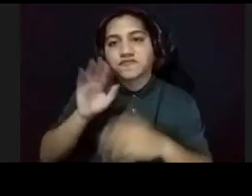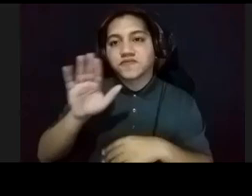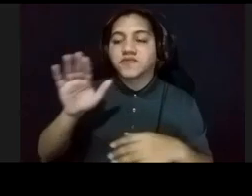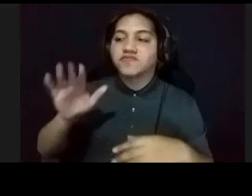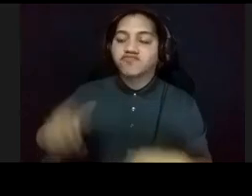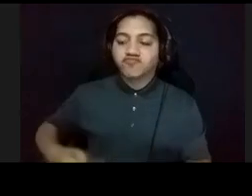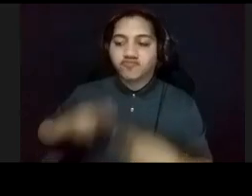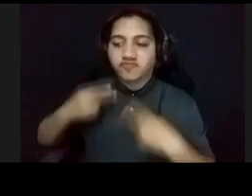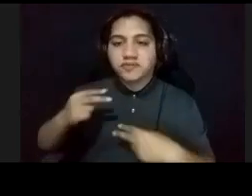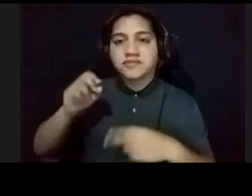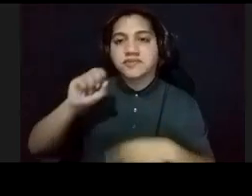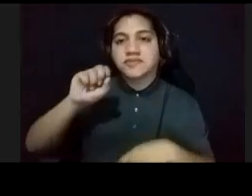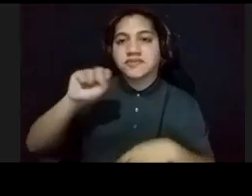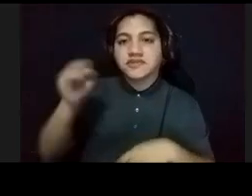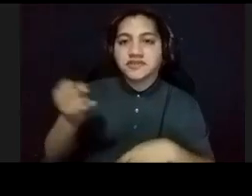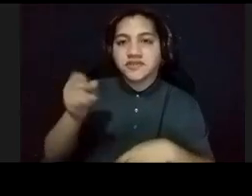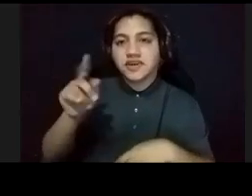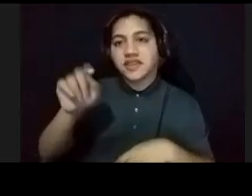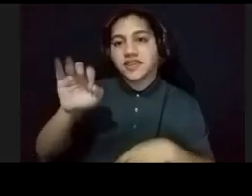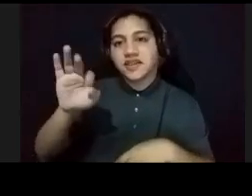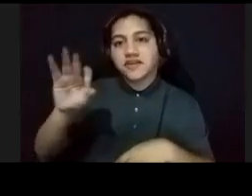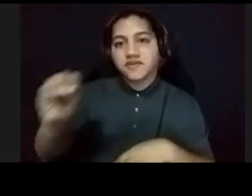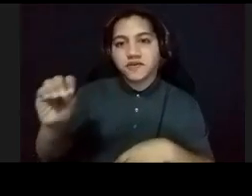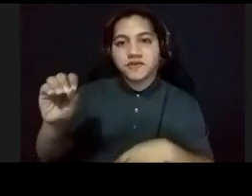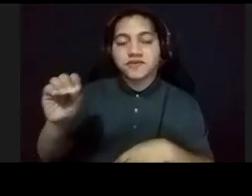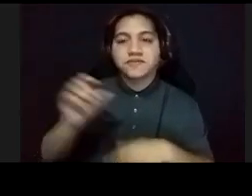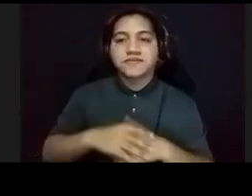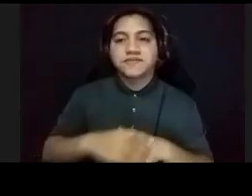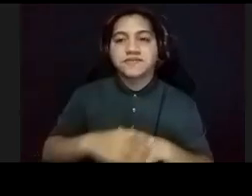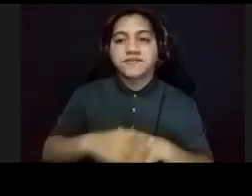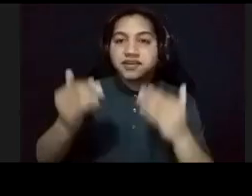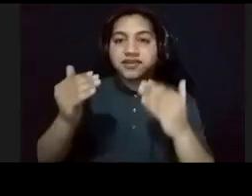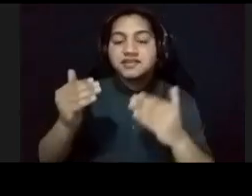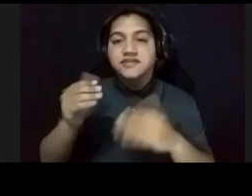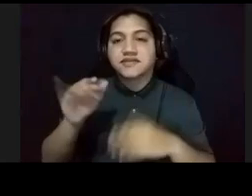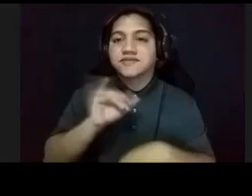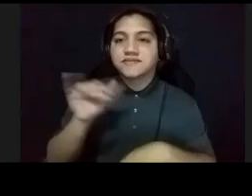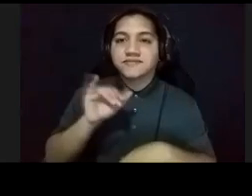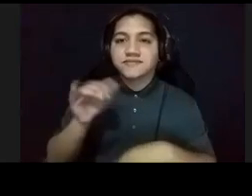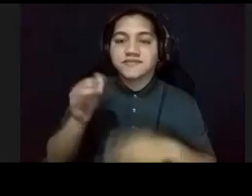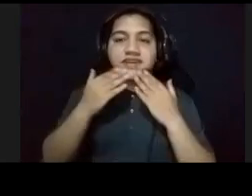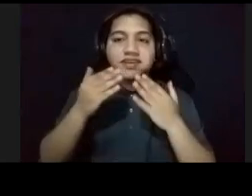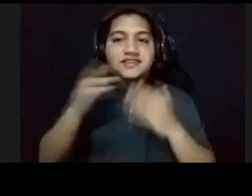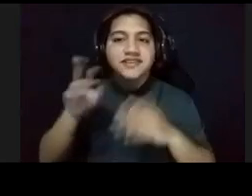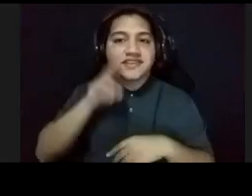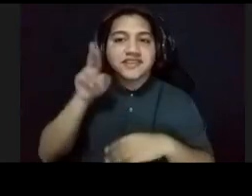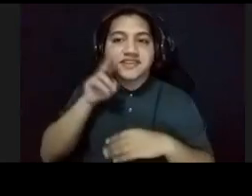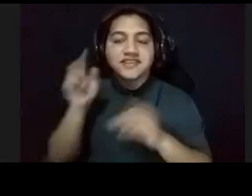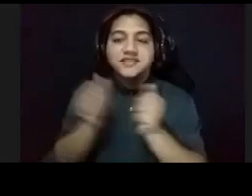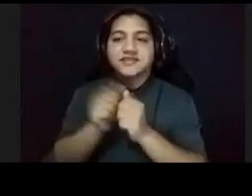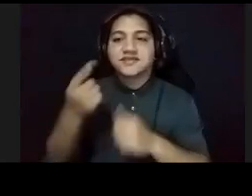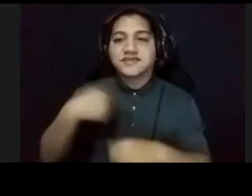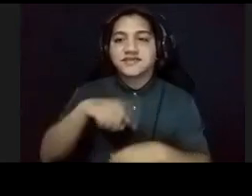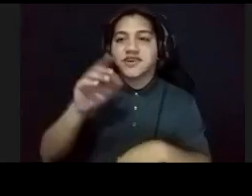San Juan, el tefo. Así que, le damos las gracias, también agradecemos a Ricardo, por acompañarnos, todas las